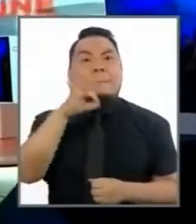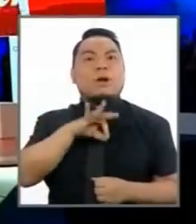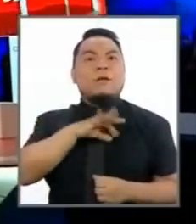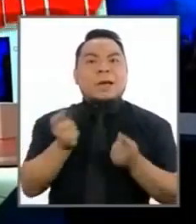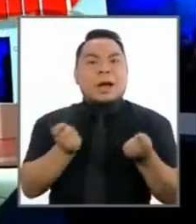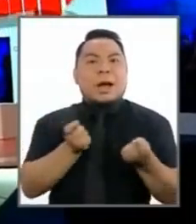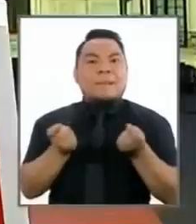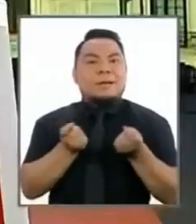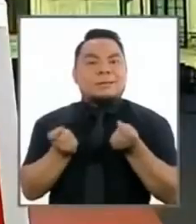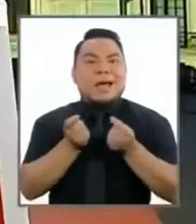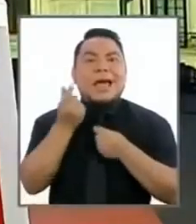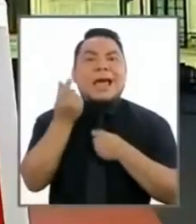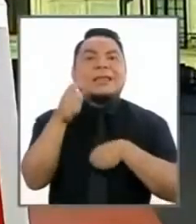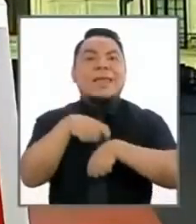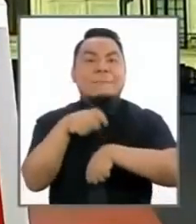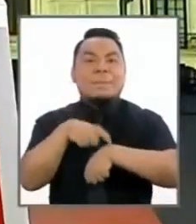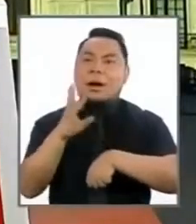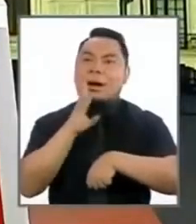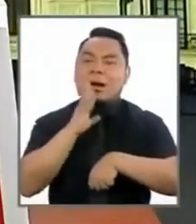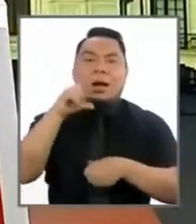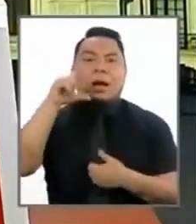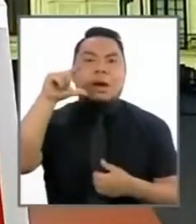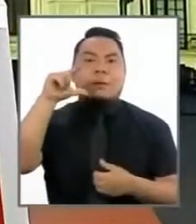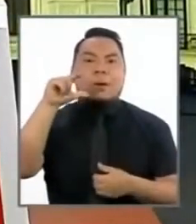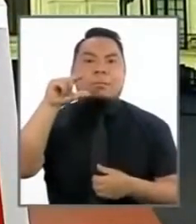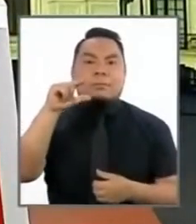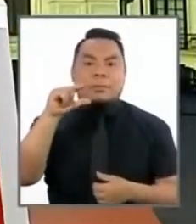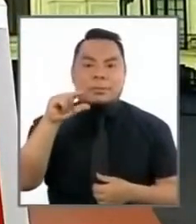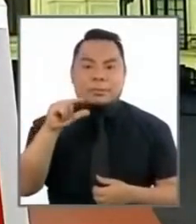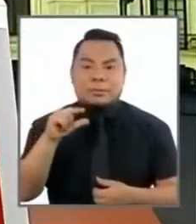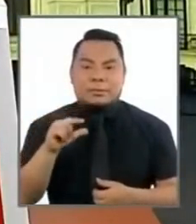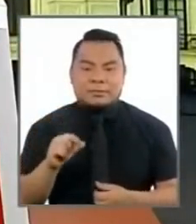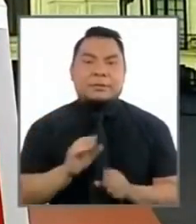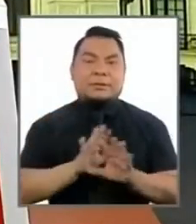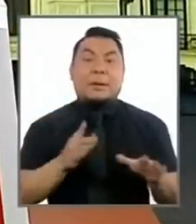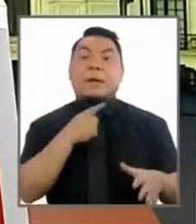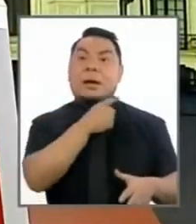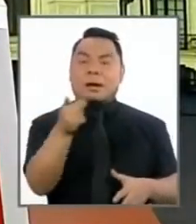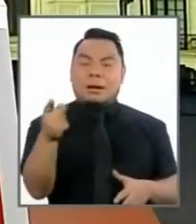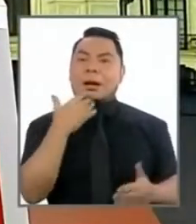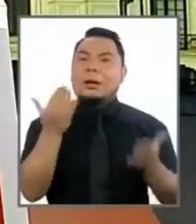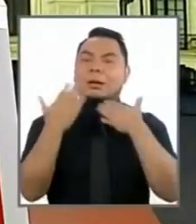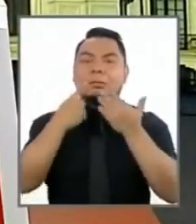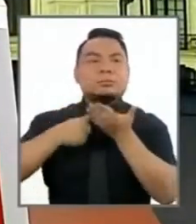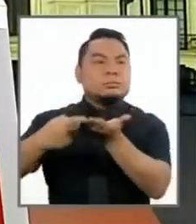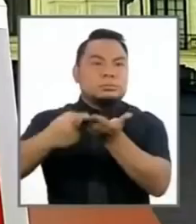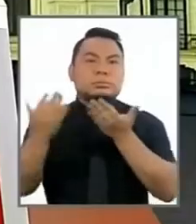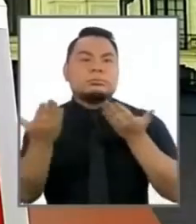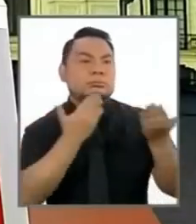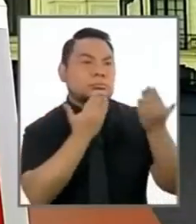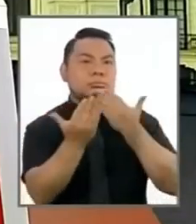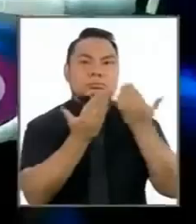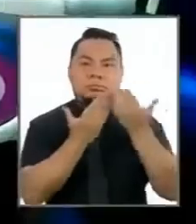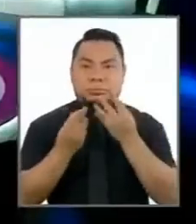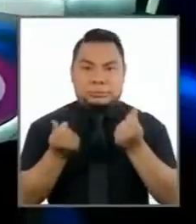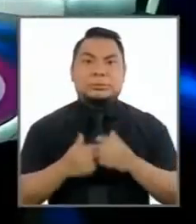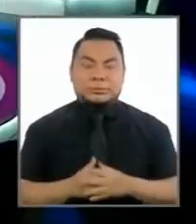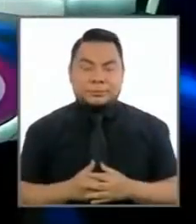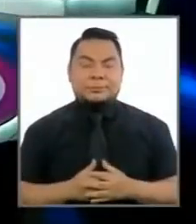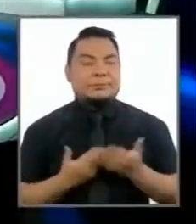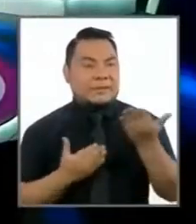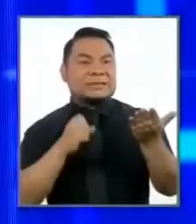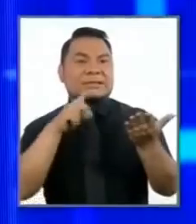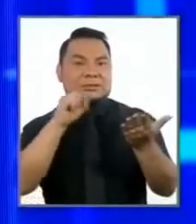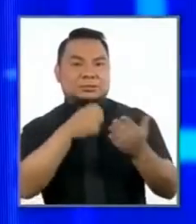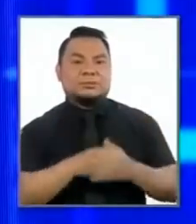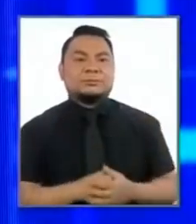la mejor manera, y evidentemente tratando de ser equitativos para que la discusión y el debate sea ágil. Señor Santos.